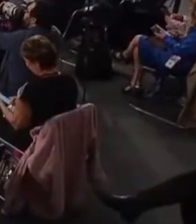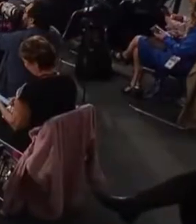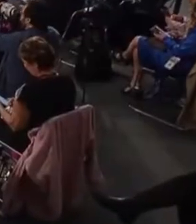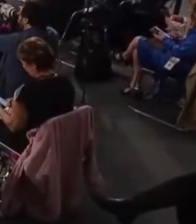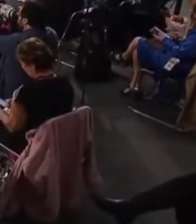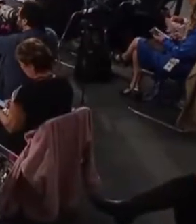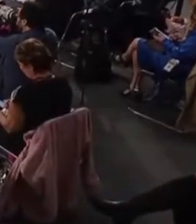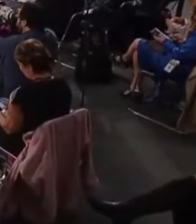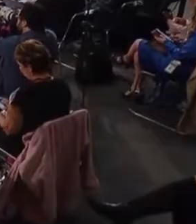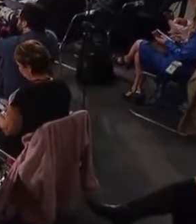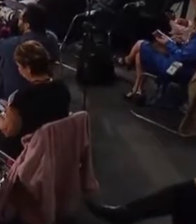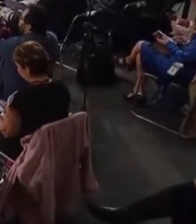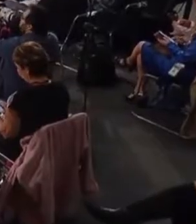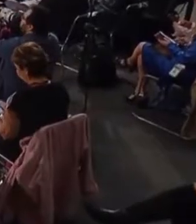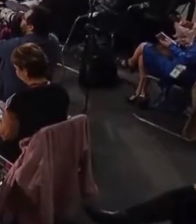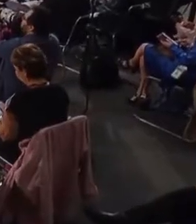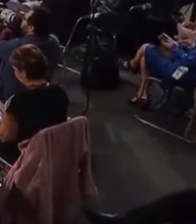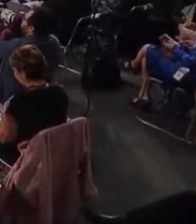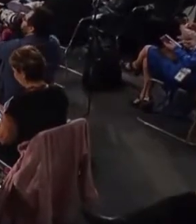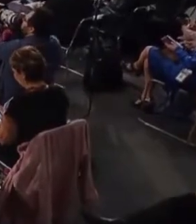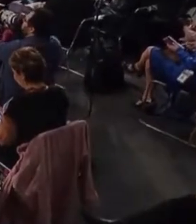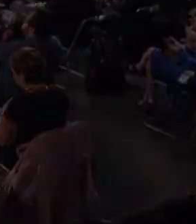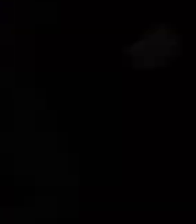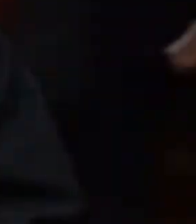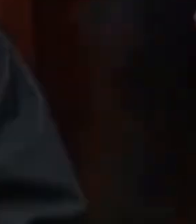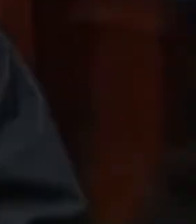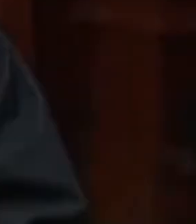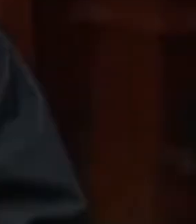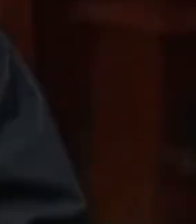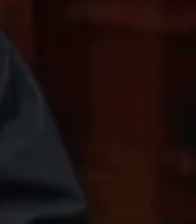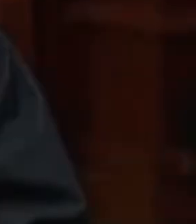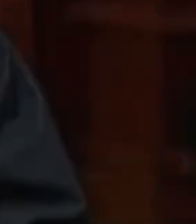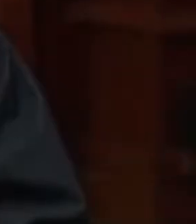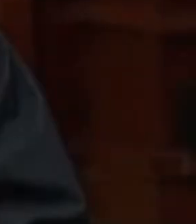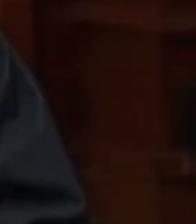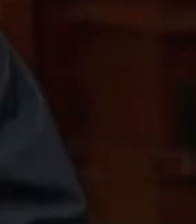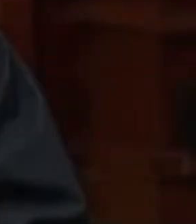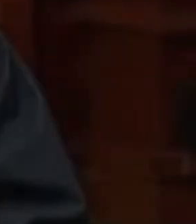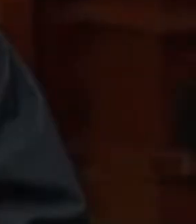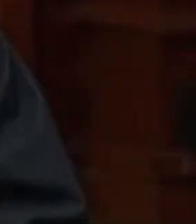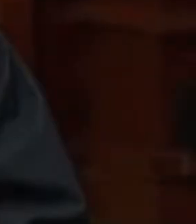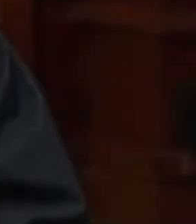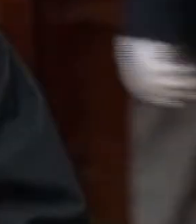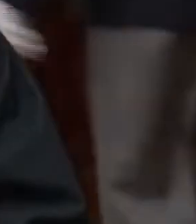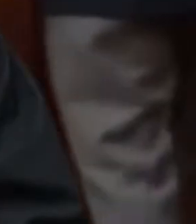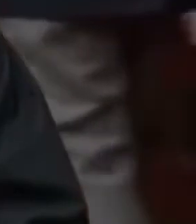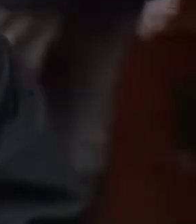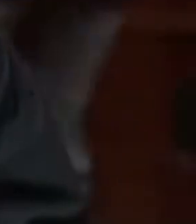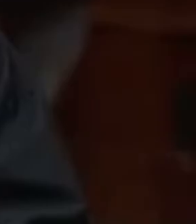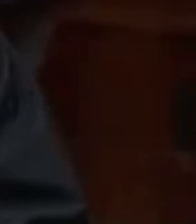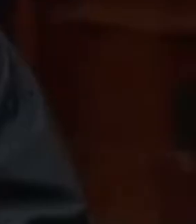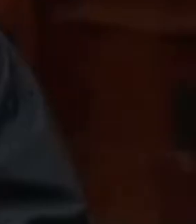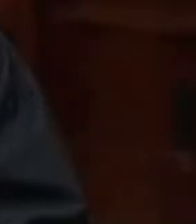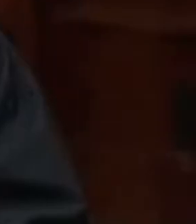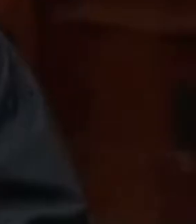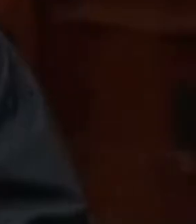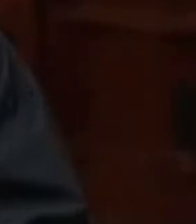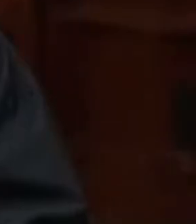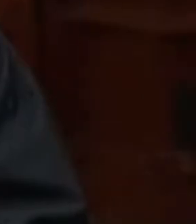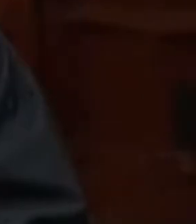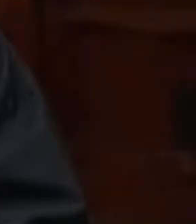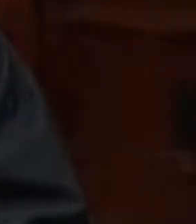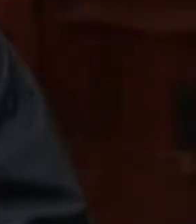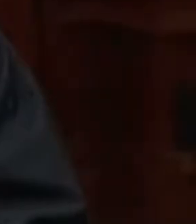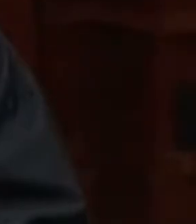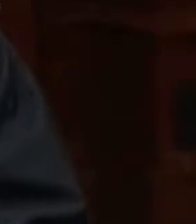servidores públicos de la Federación? El pasado lunes el Poder Judicial le contestó a la secretaria de Gobernación, Luisa María Alcalde,